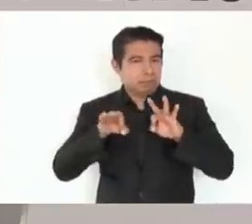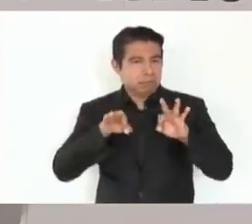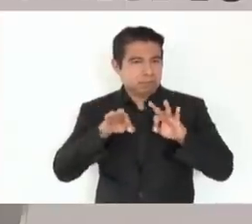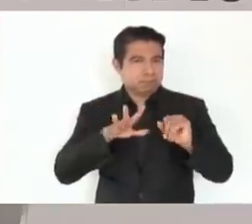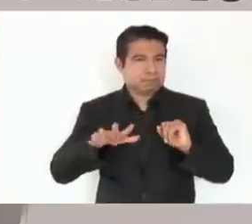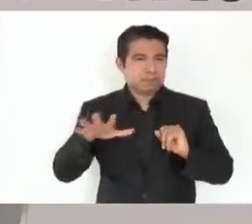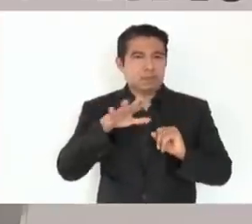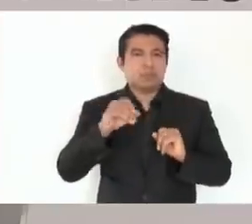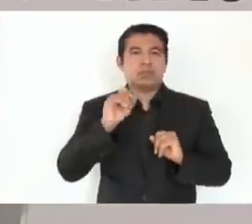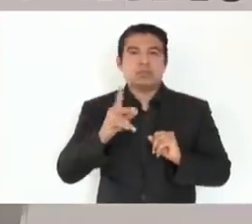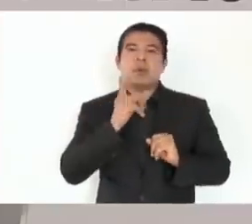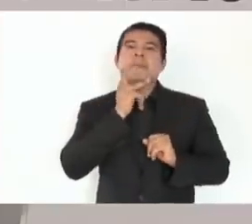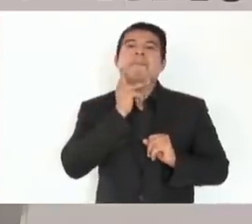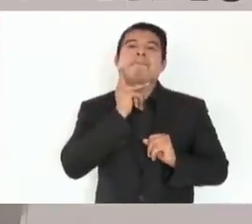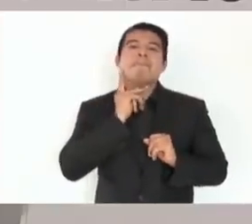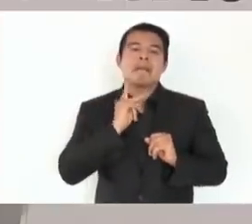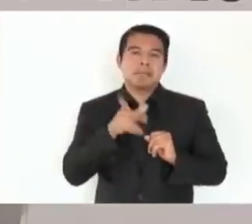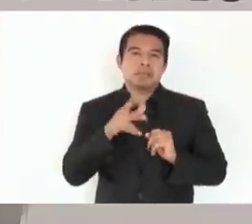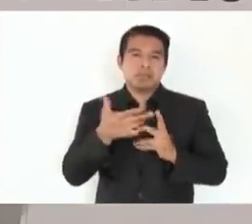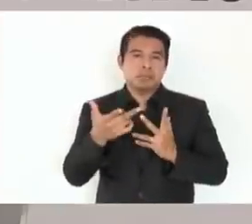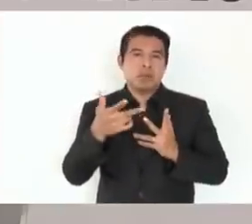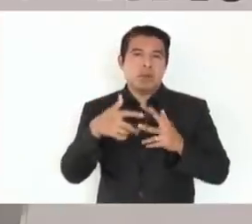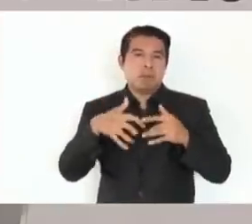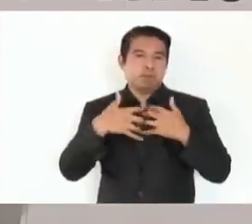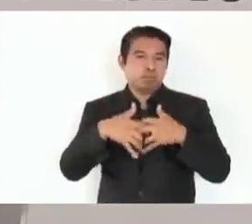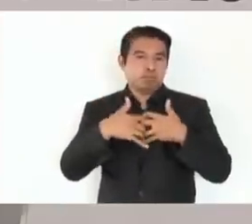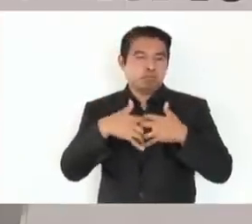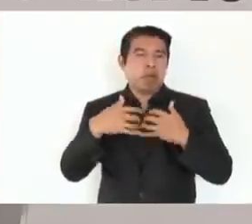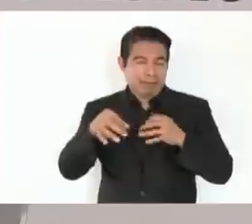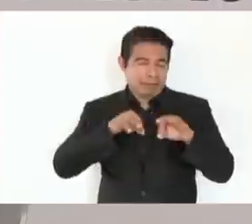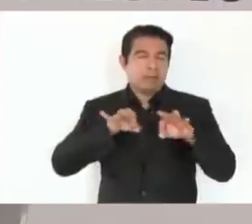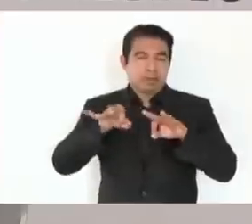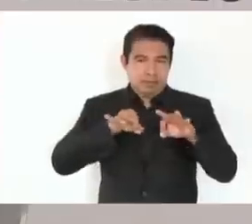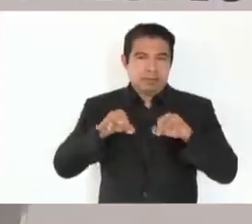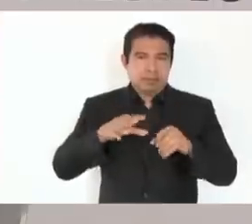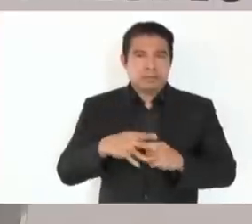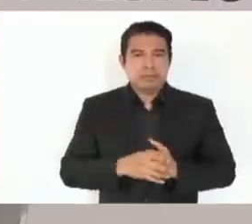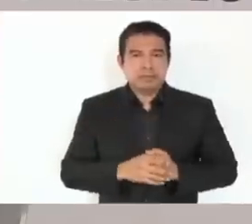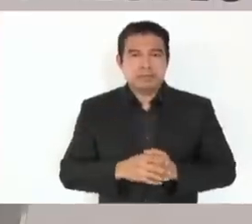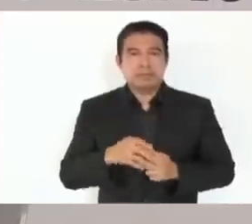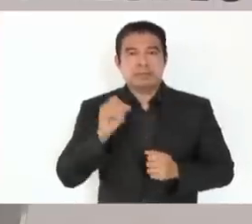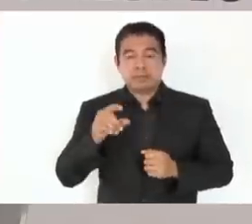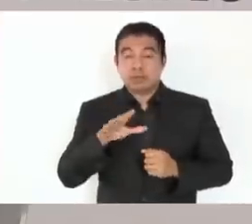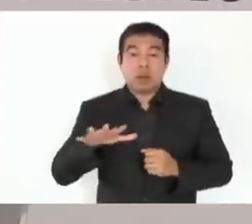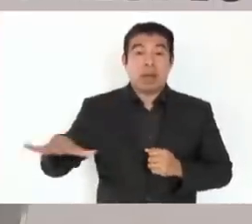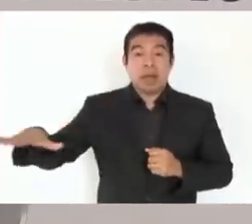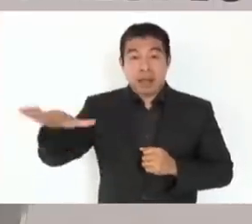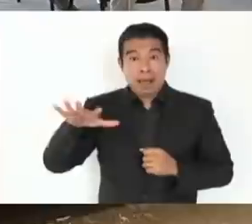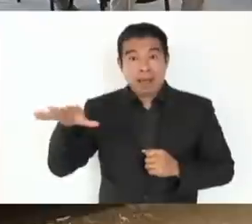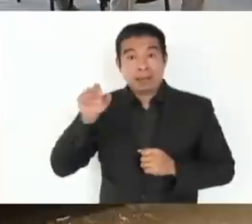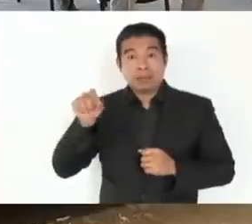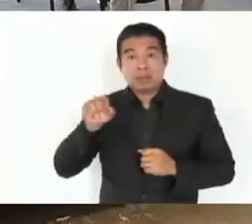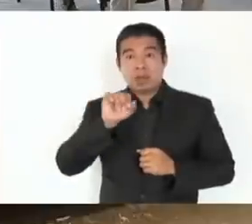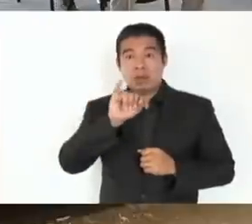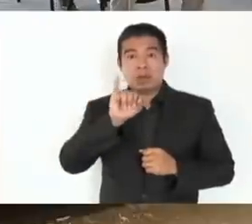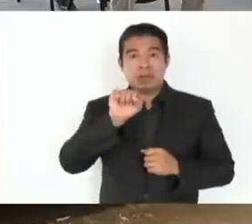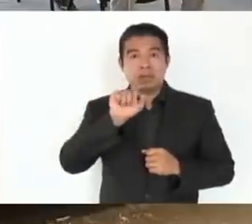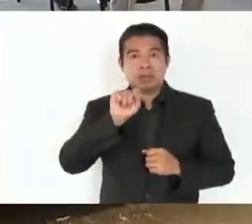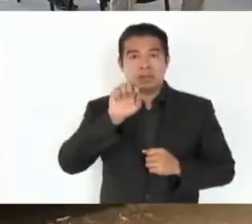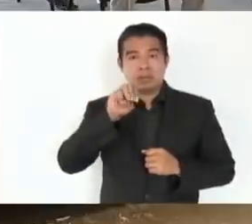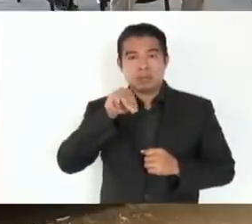refinería de Dos Bocas, hay trabajo en el proyecto del Istmo, hay trabajo aquí